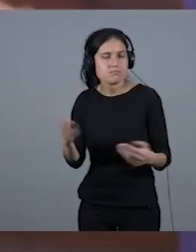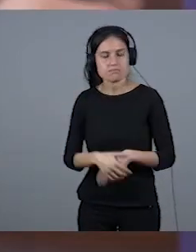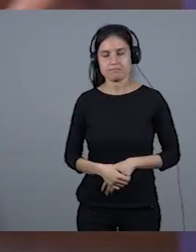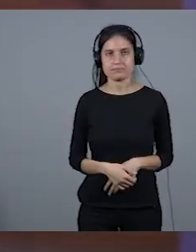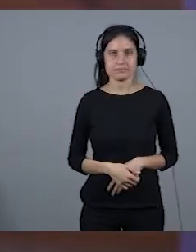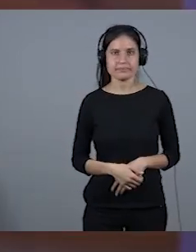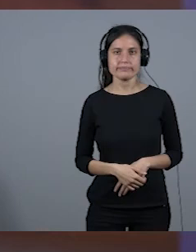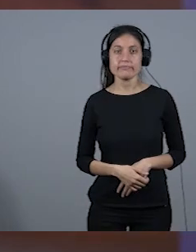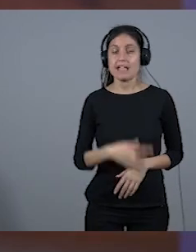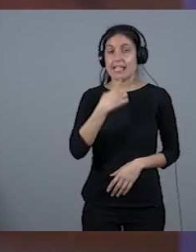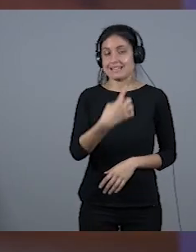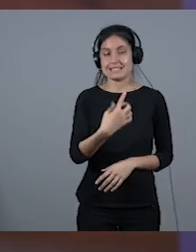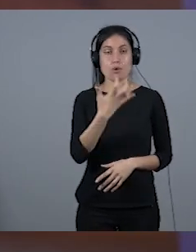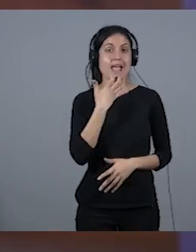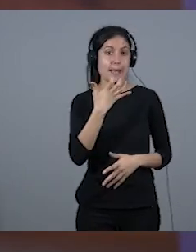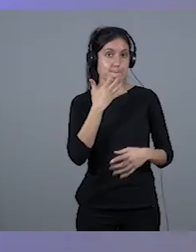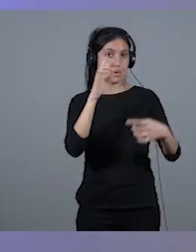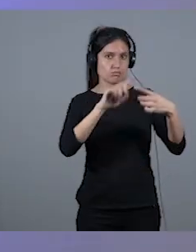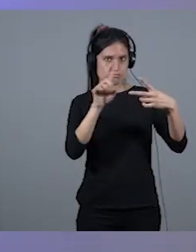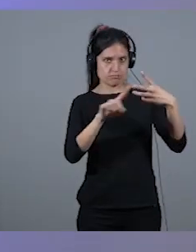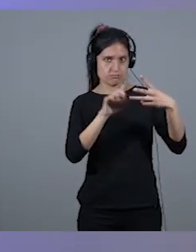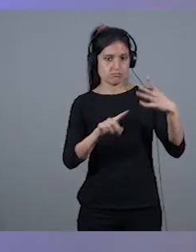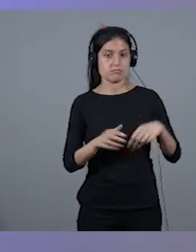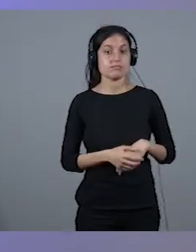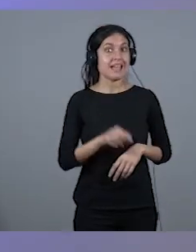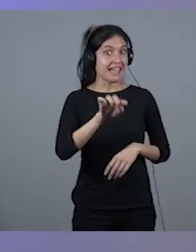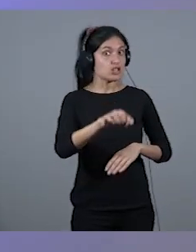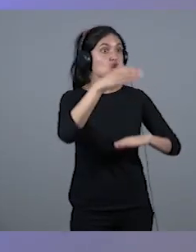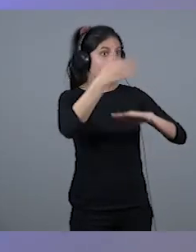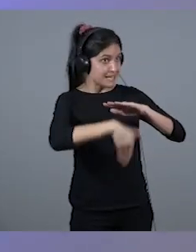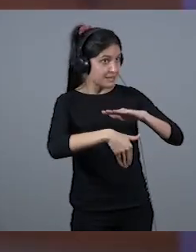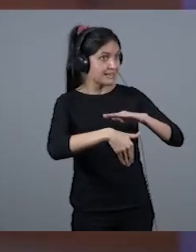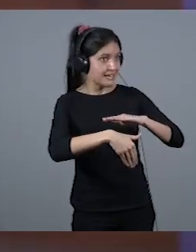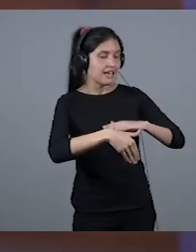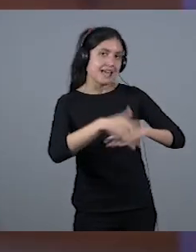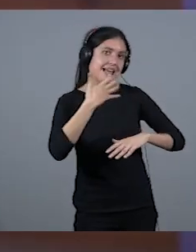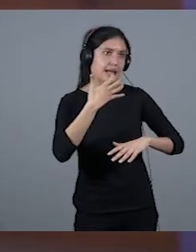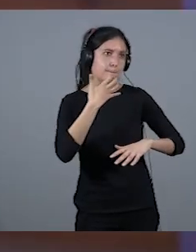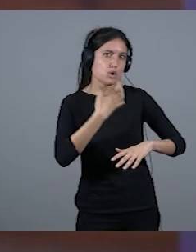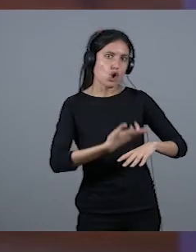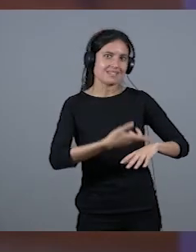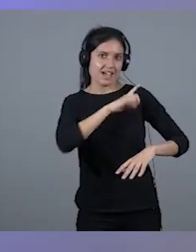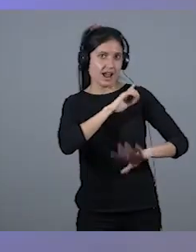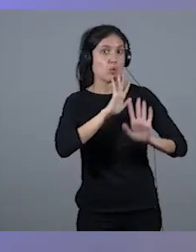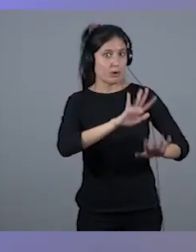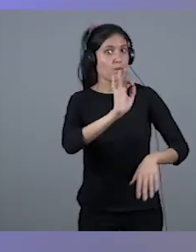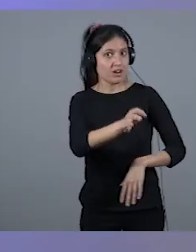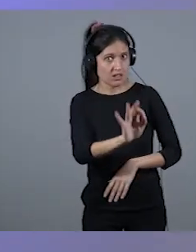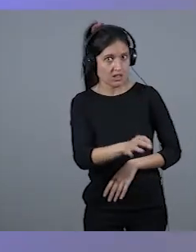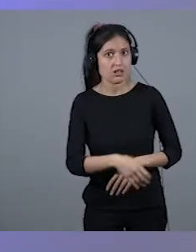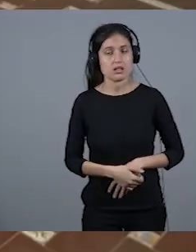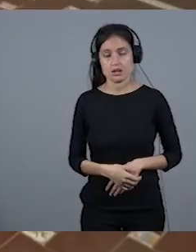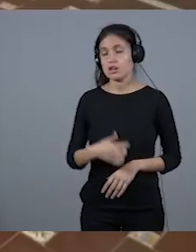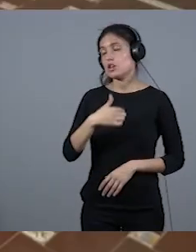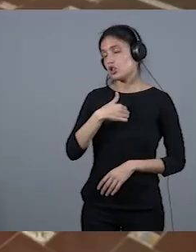Ponemos estos ejemplos, pero la cuestión... Que son el límite, que son el límite, pero que son verdad, porque por la misma regla de tres... que quiero